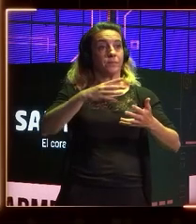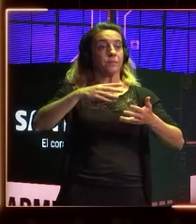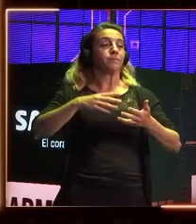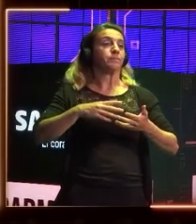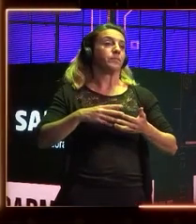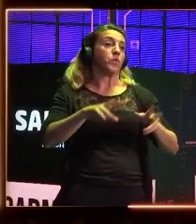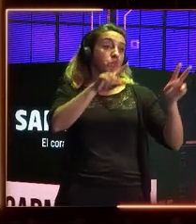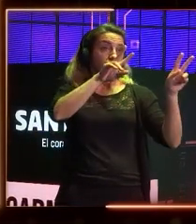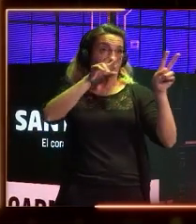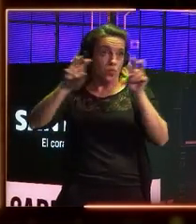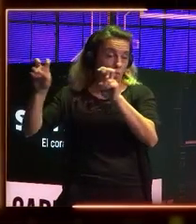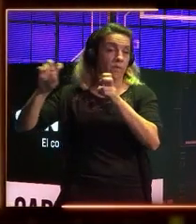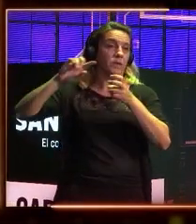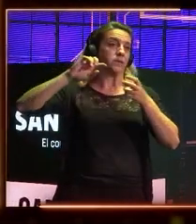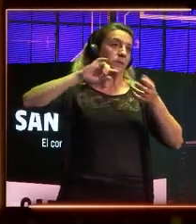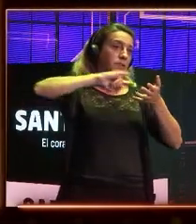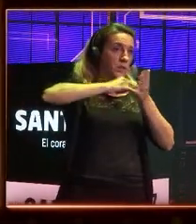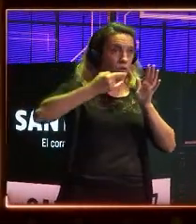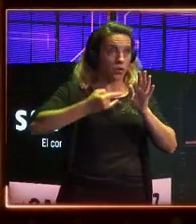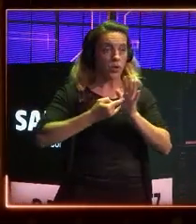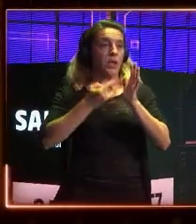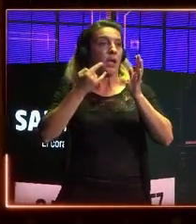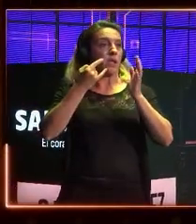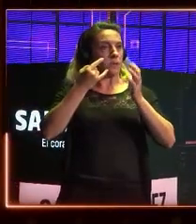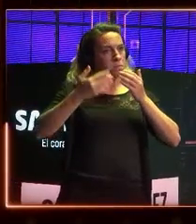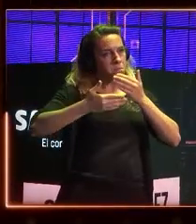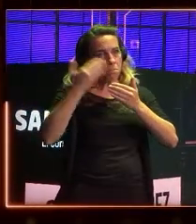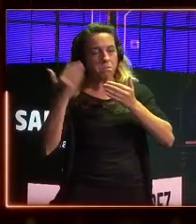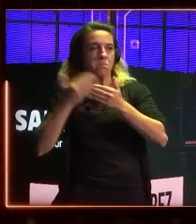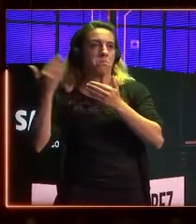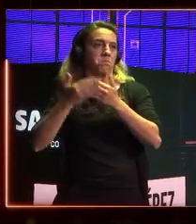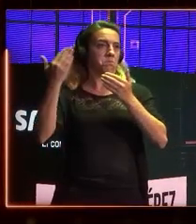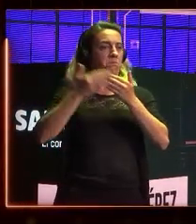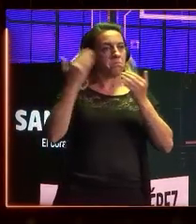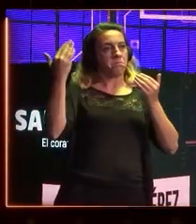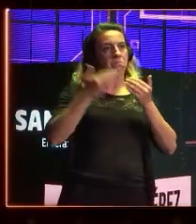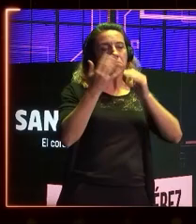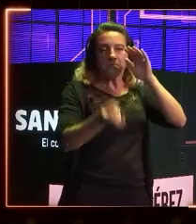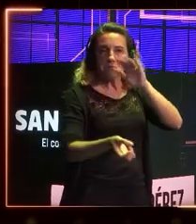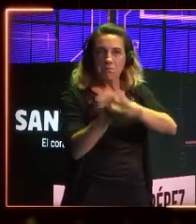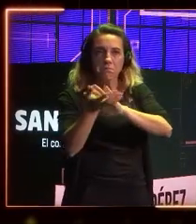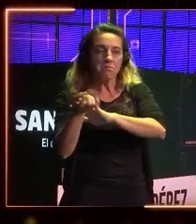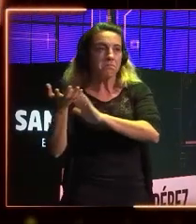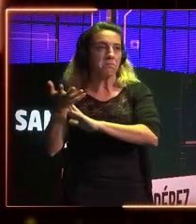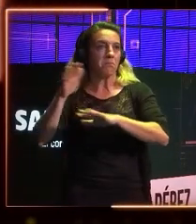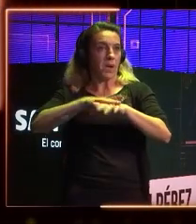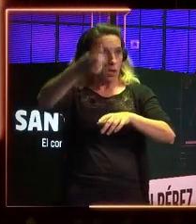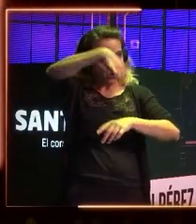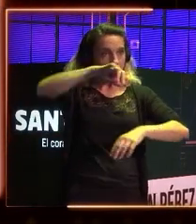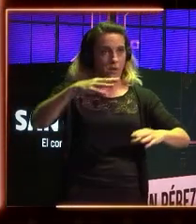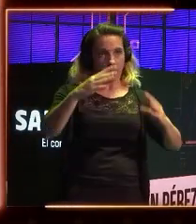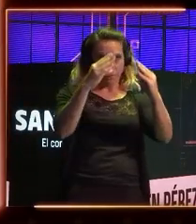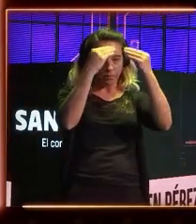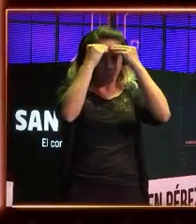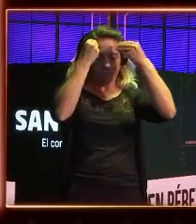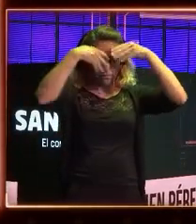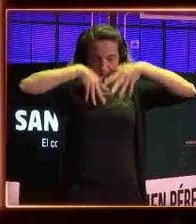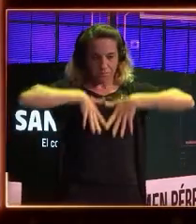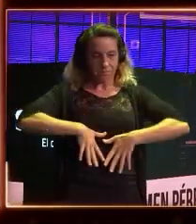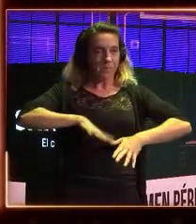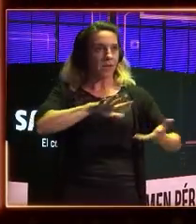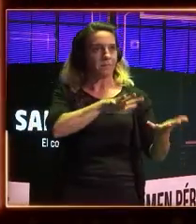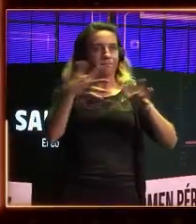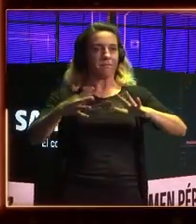tendencias en tecnología, las nuevas tendencias en innovación y provocar en ustedes el cambio. No quiero